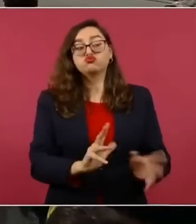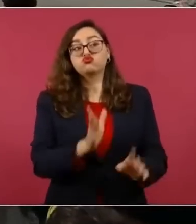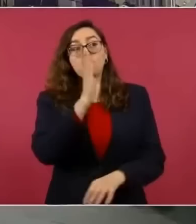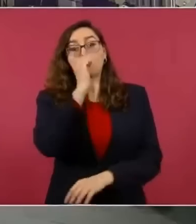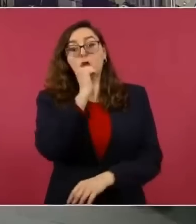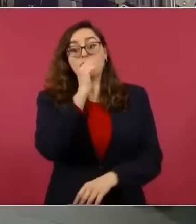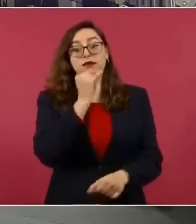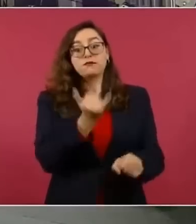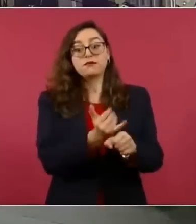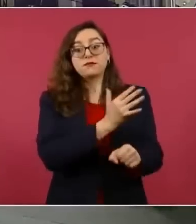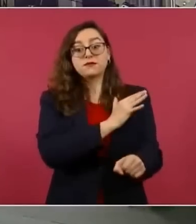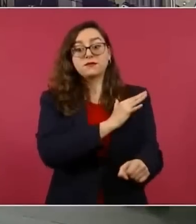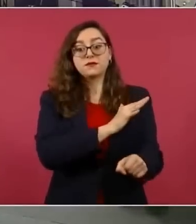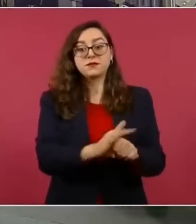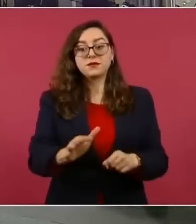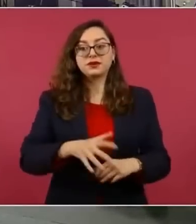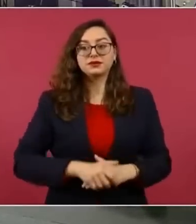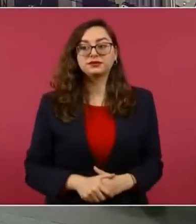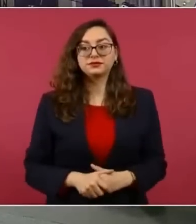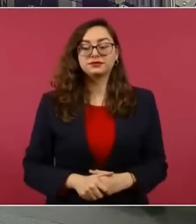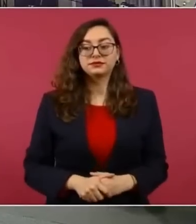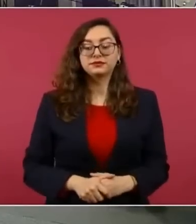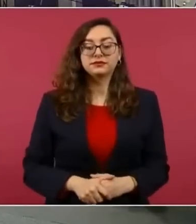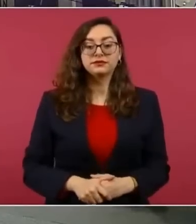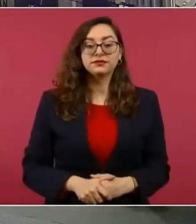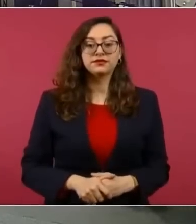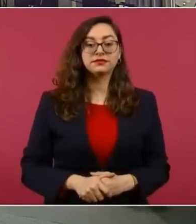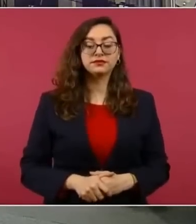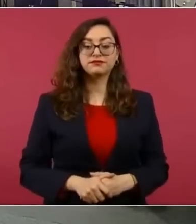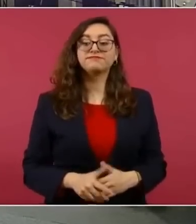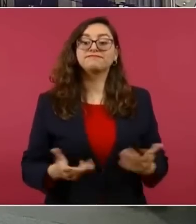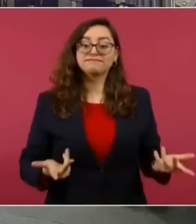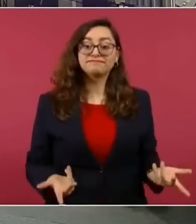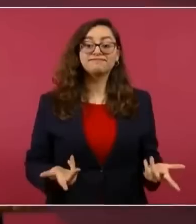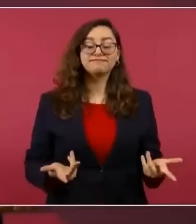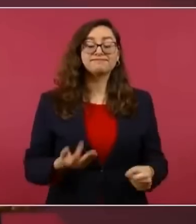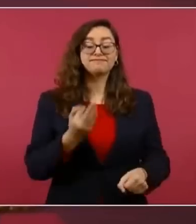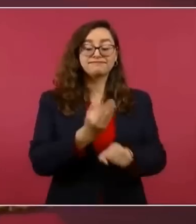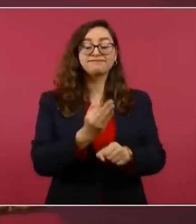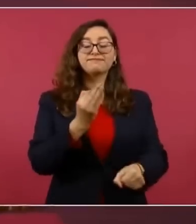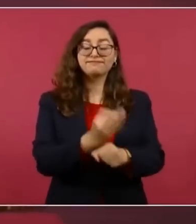el problema que vivimos.